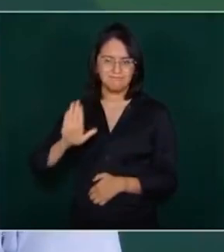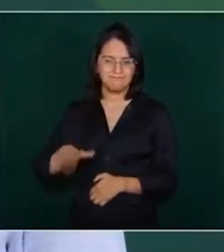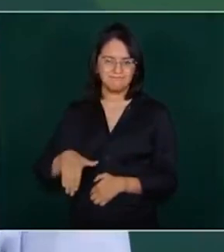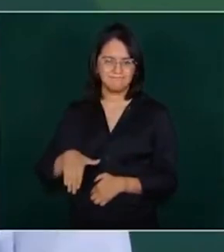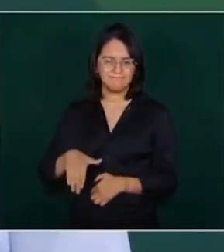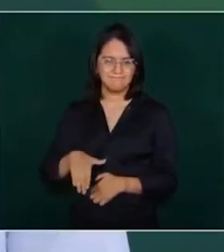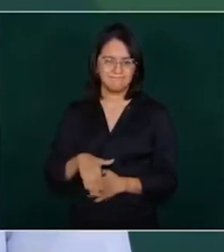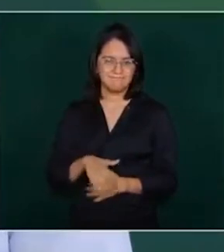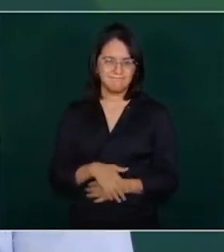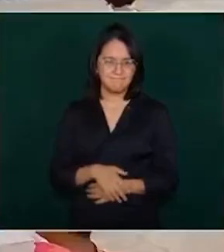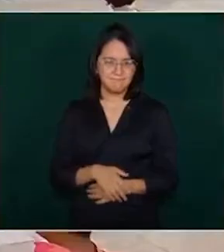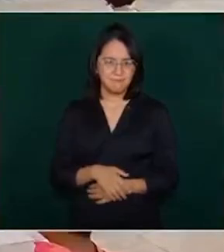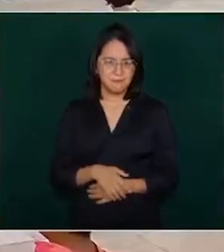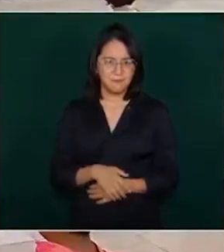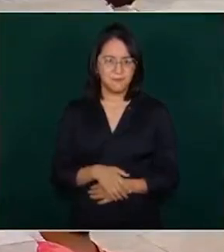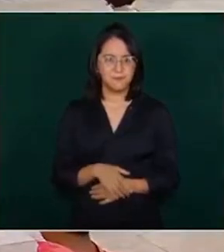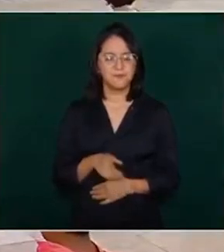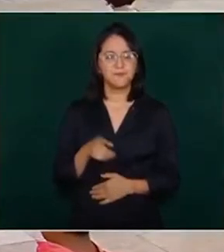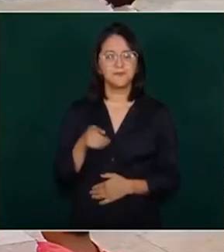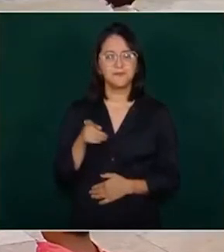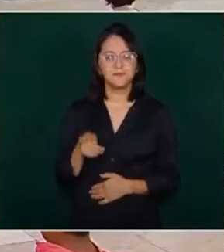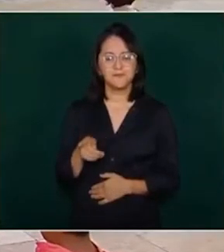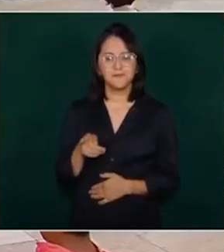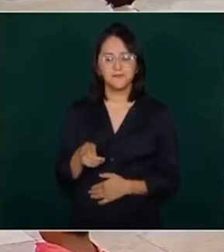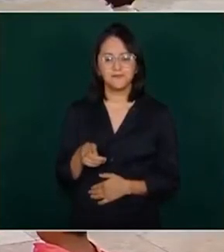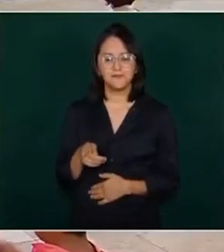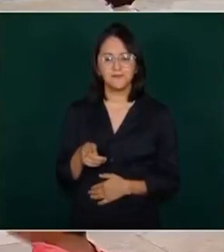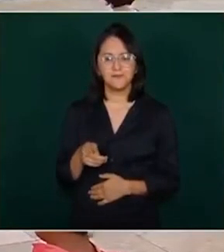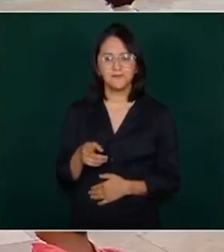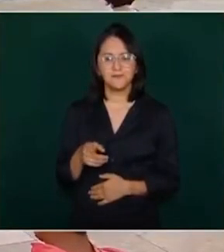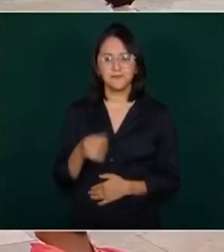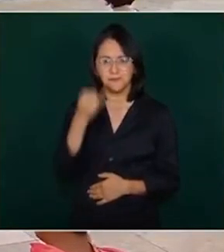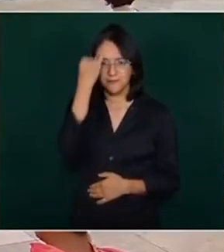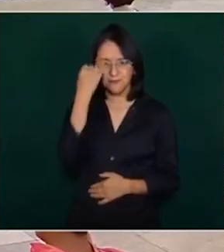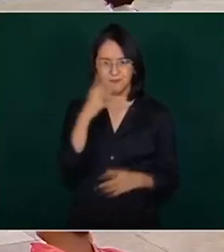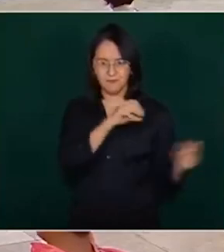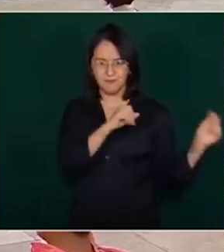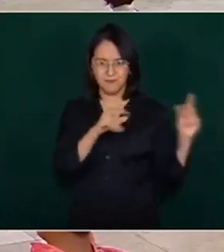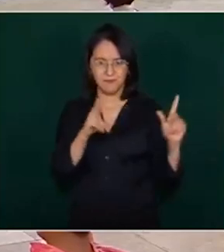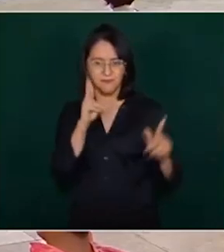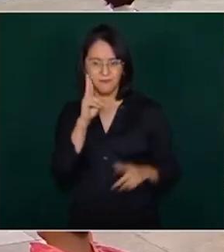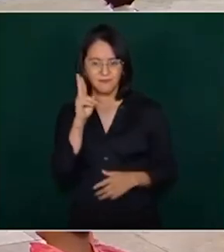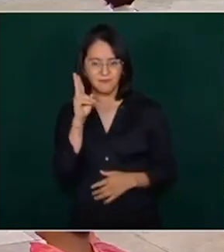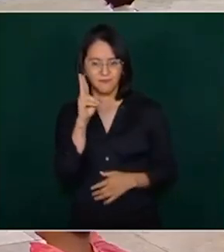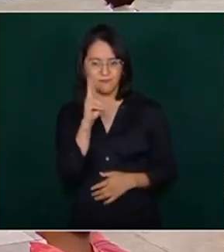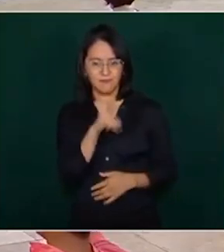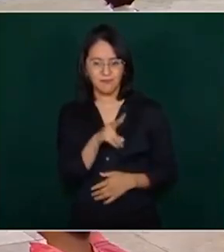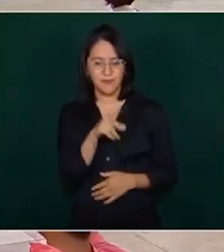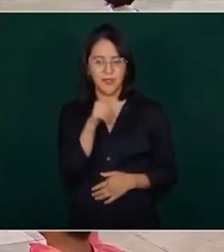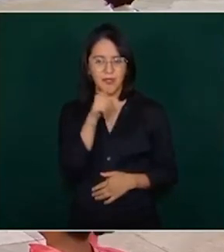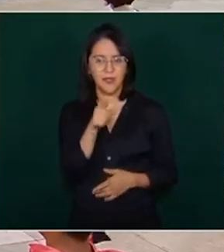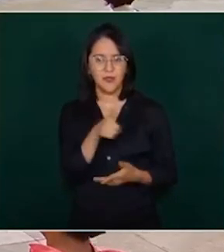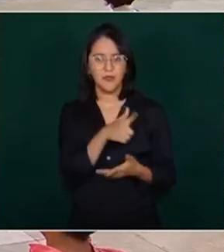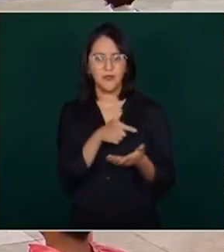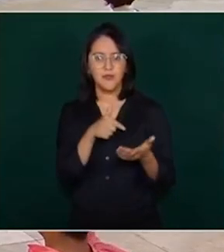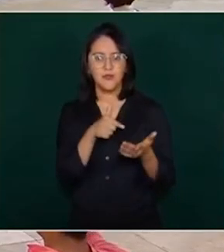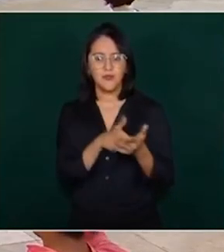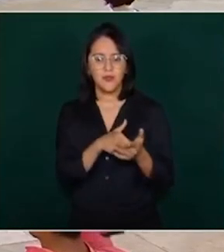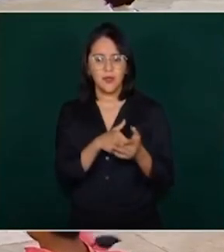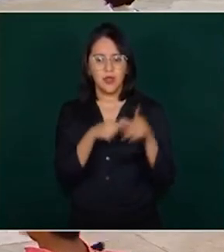Aquí se aprecia, en la siguiente lámina, la vista trasera e imágenes